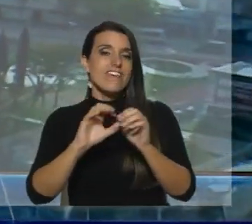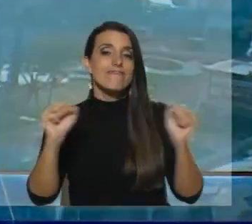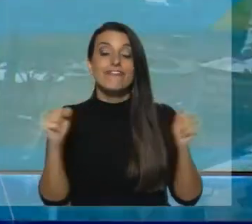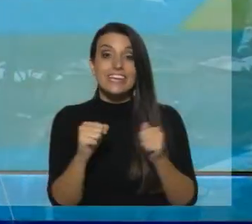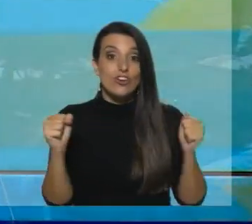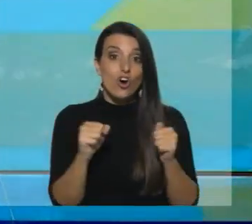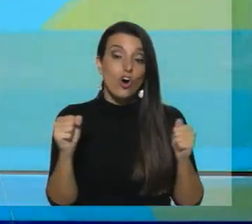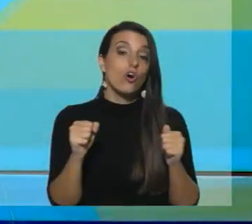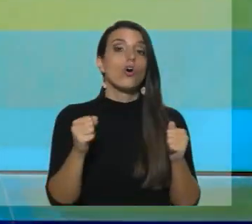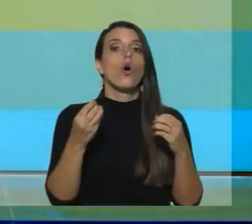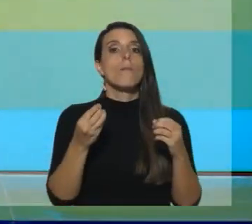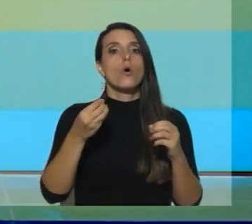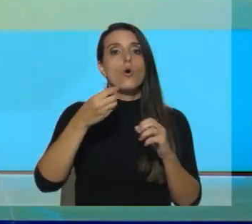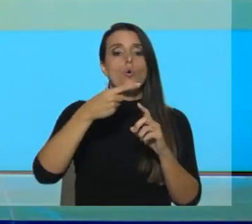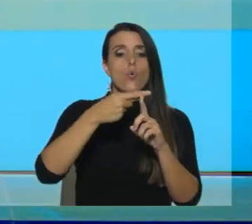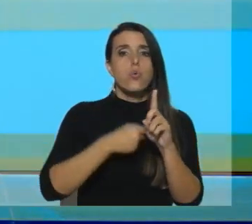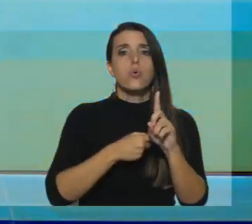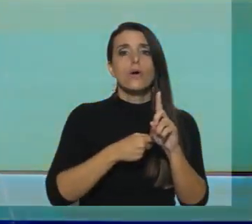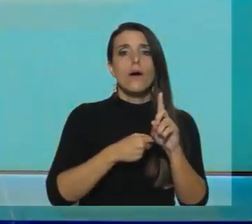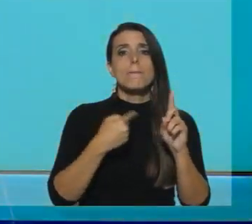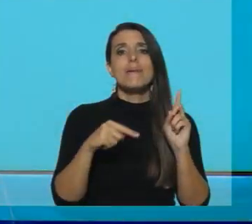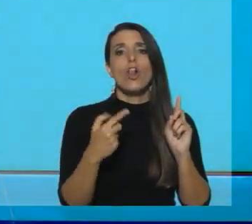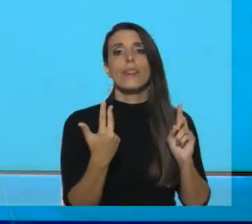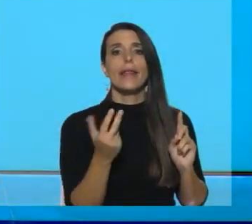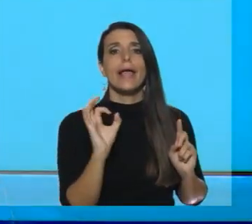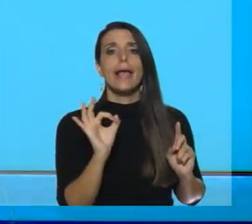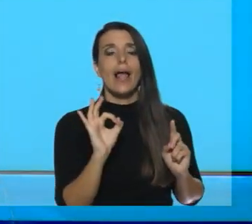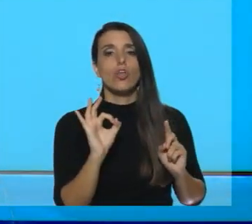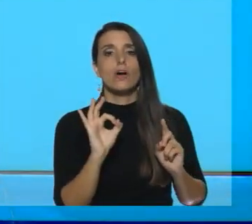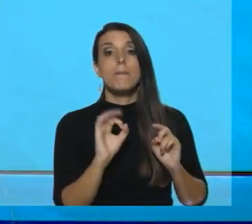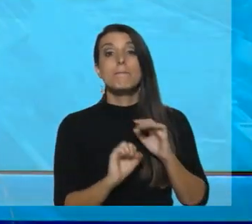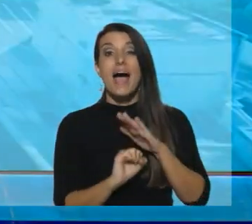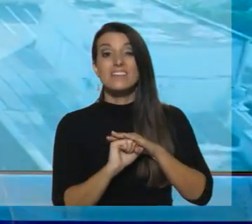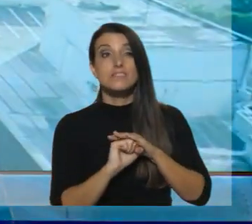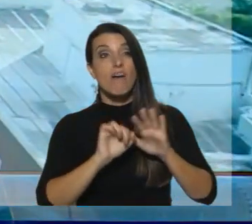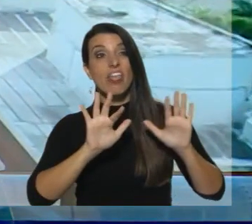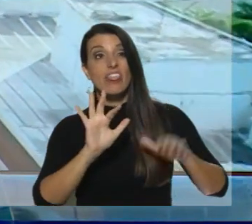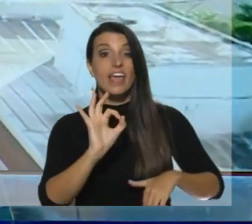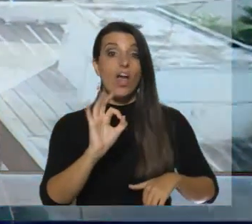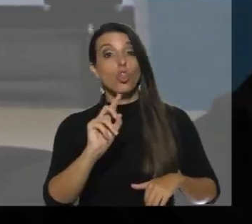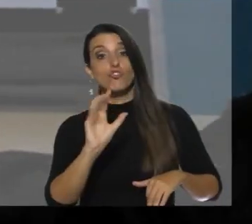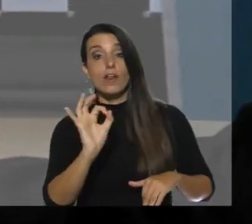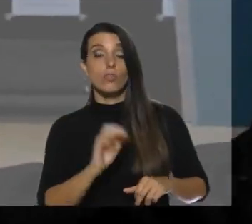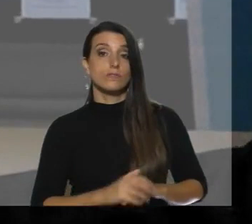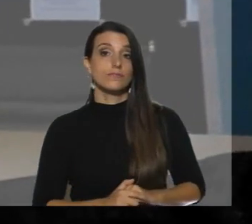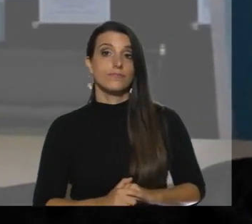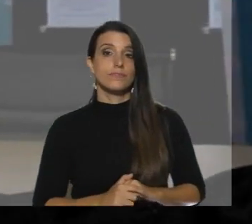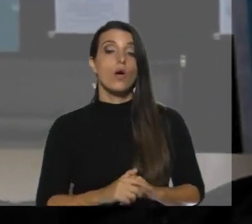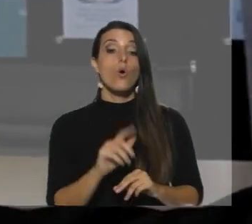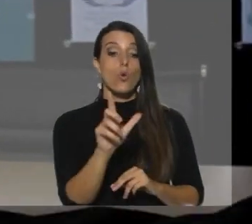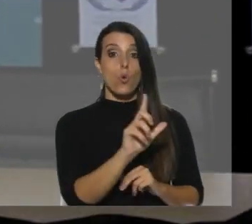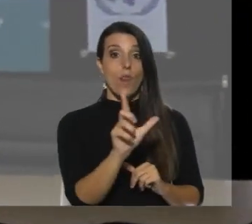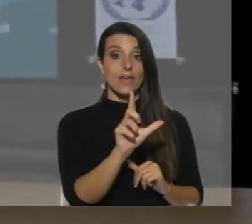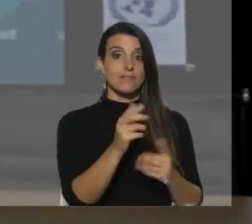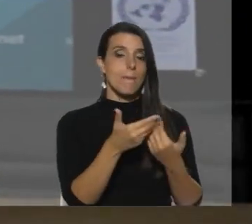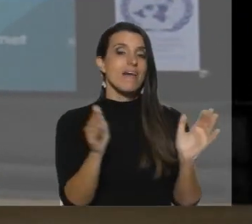de frío polar provocará temperaturas de hasta 3 grados bajo cero y máximas de entre 10 y 12. A partir del lunes